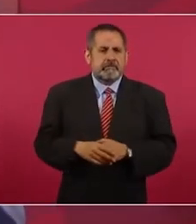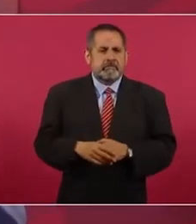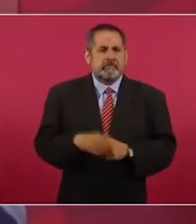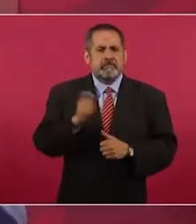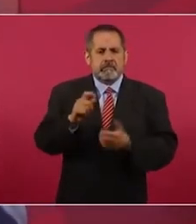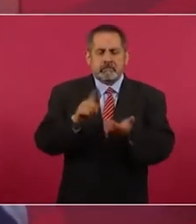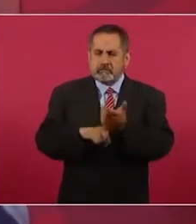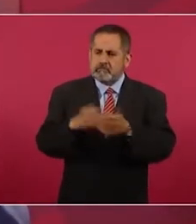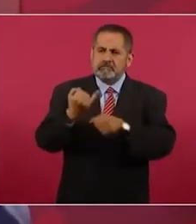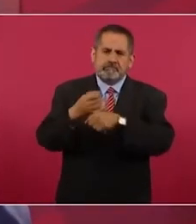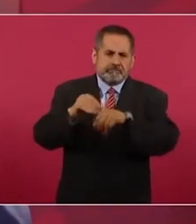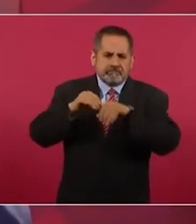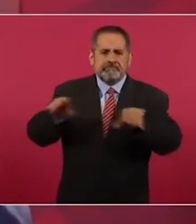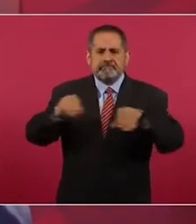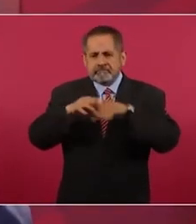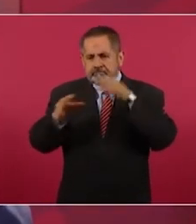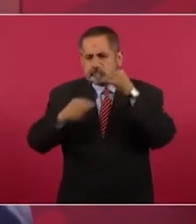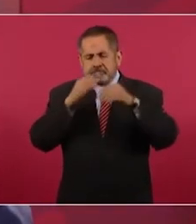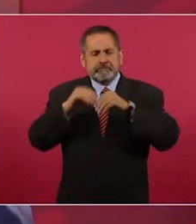asunto de información.